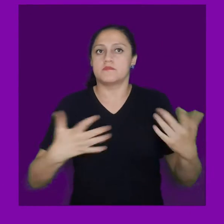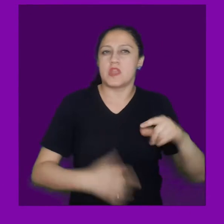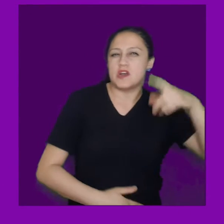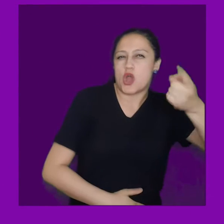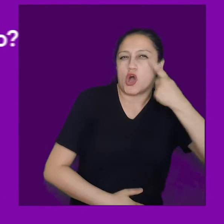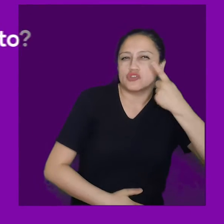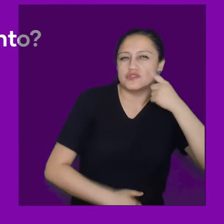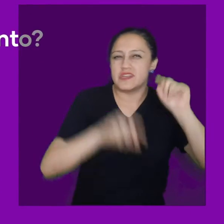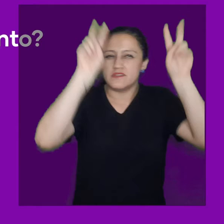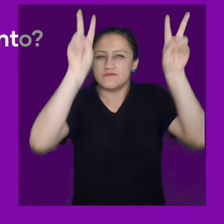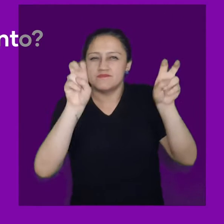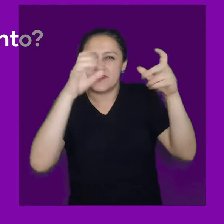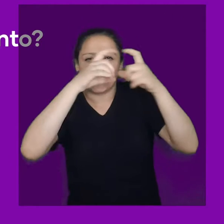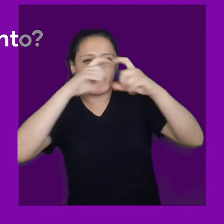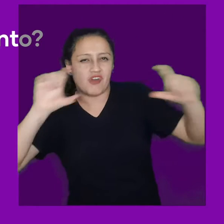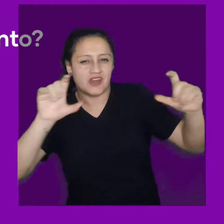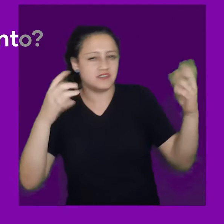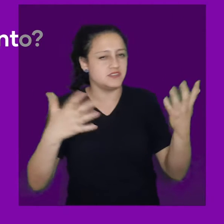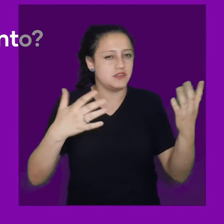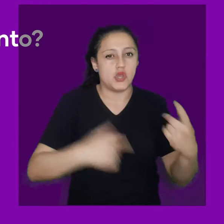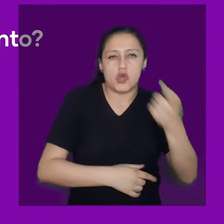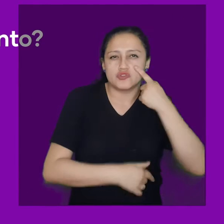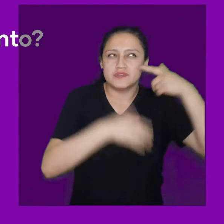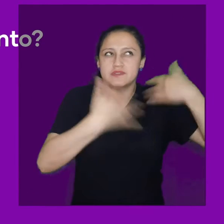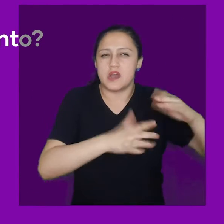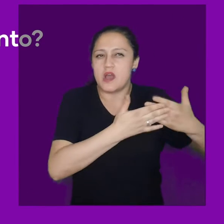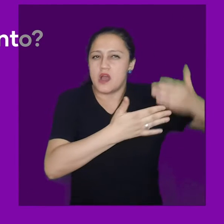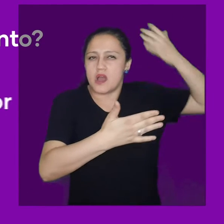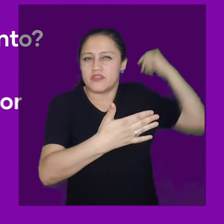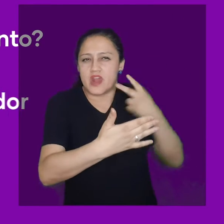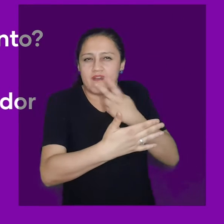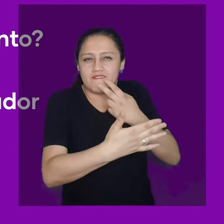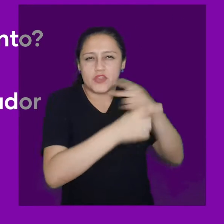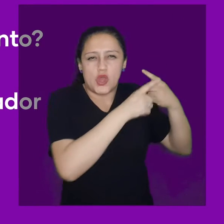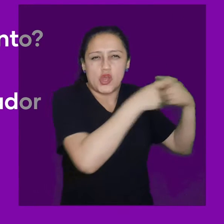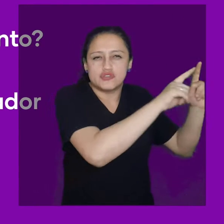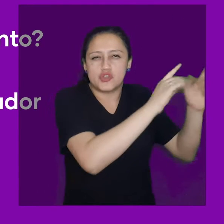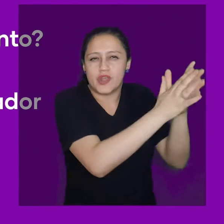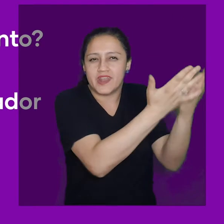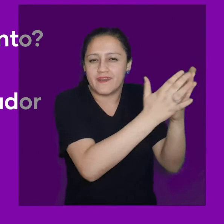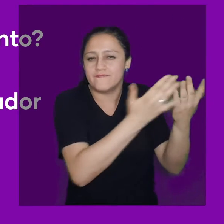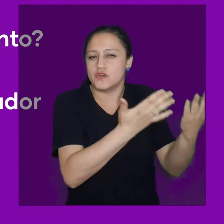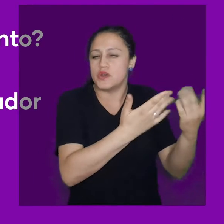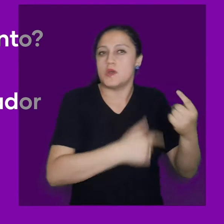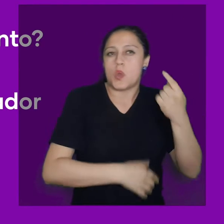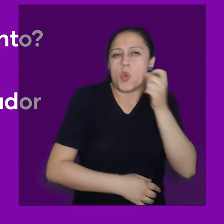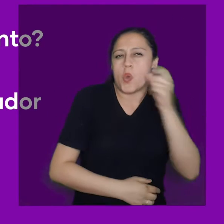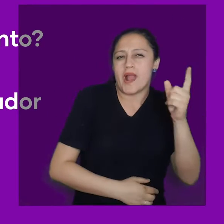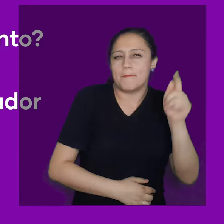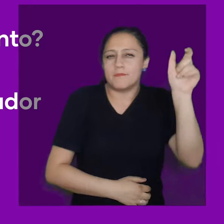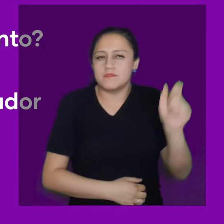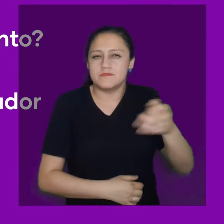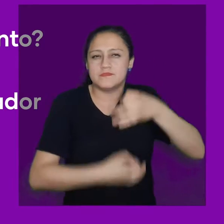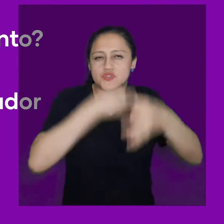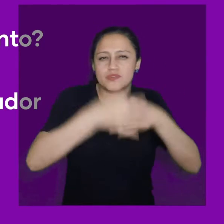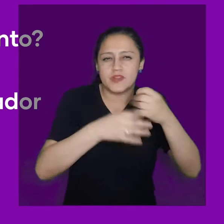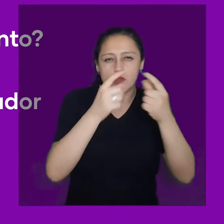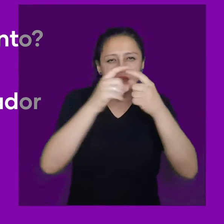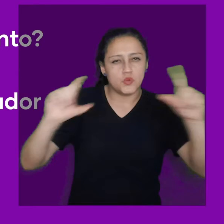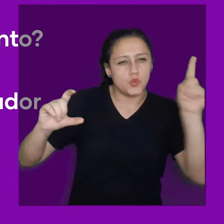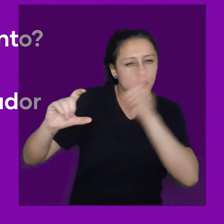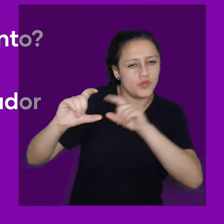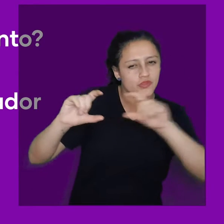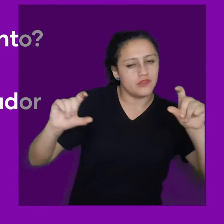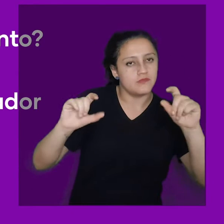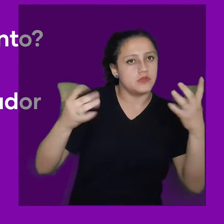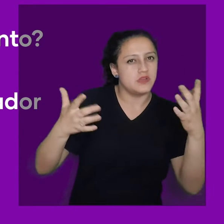como, ¿Me parece conocido el fragmento? ¿He sentido algo similar al narrador en algún momento de mi vida? ¿Qué quiso decir el